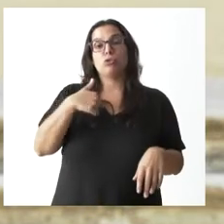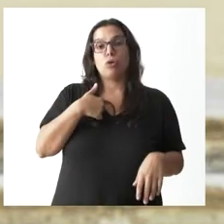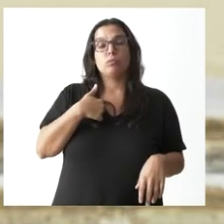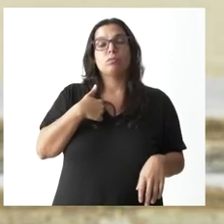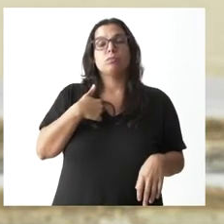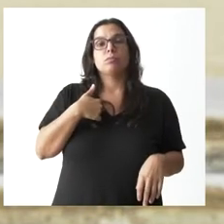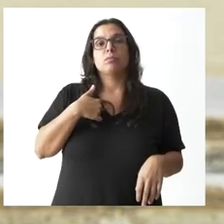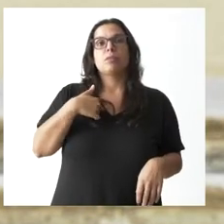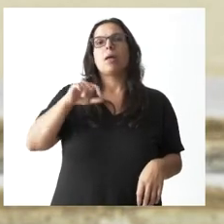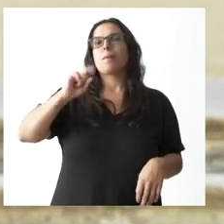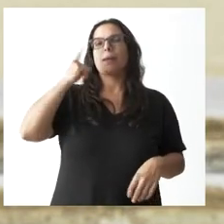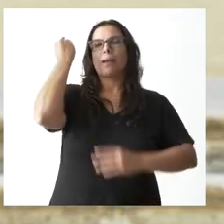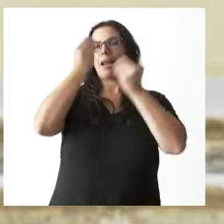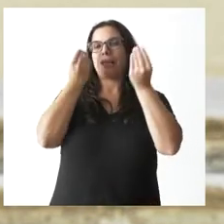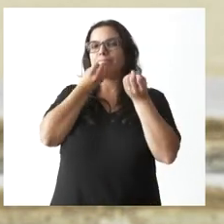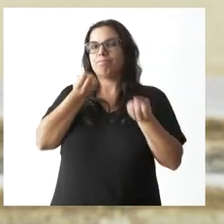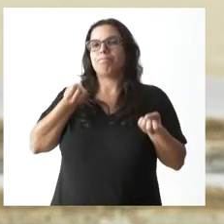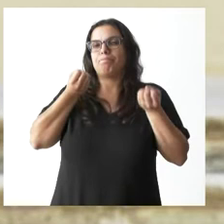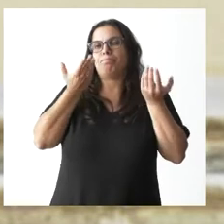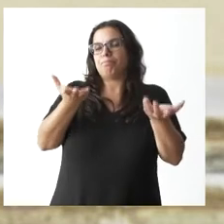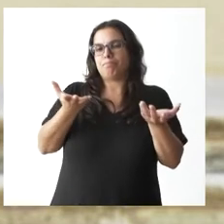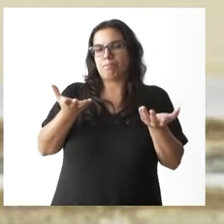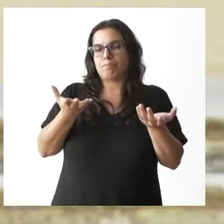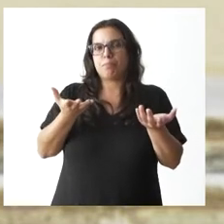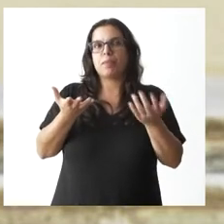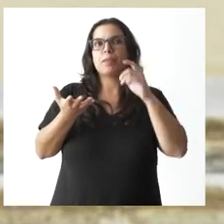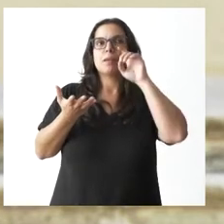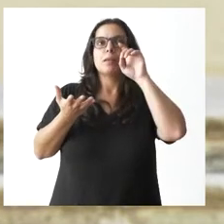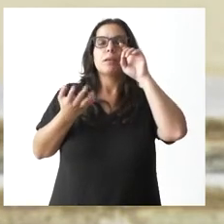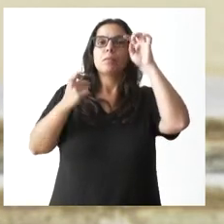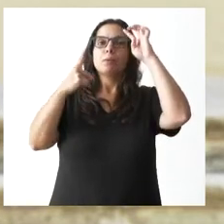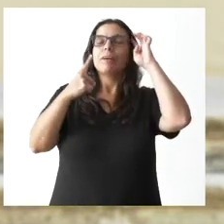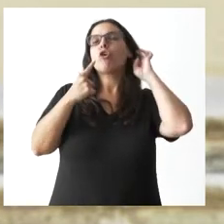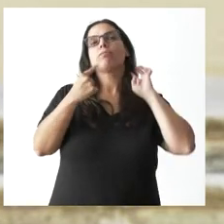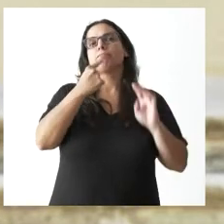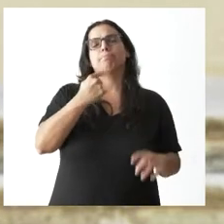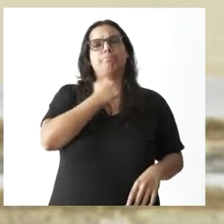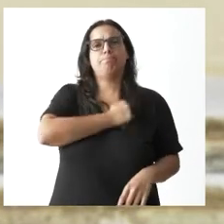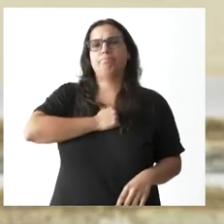primera reflexión que quiero hacer, de pésame a